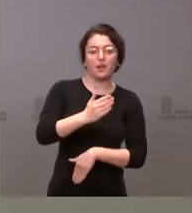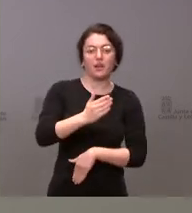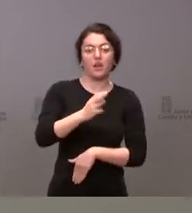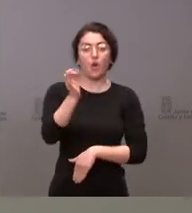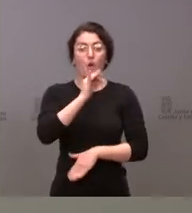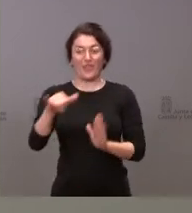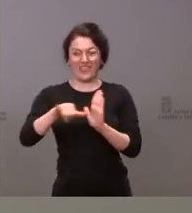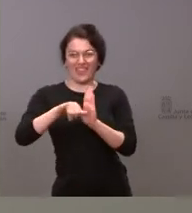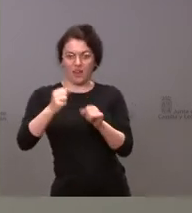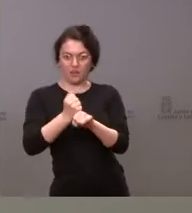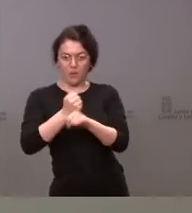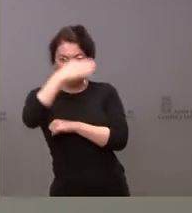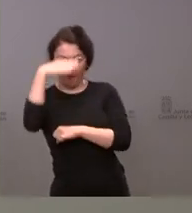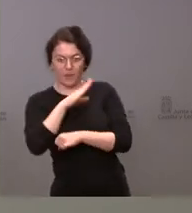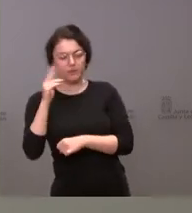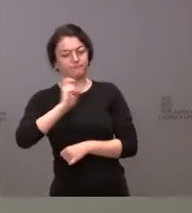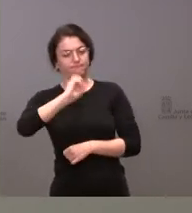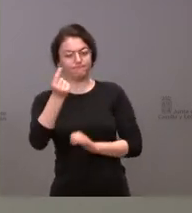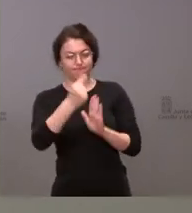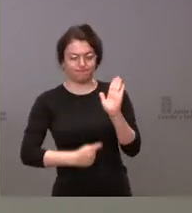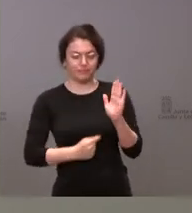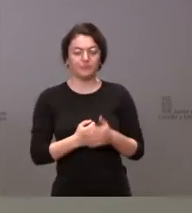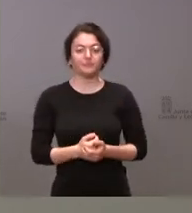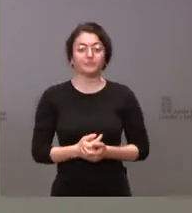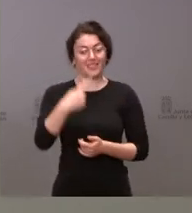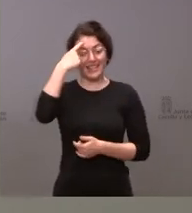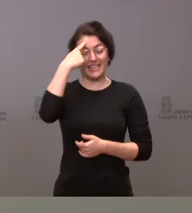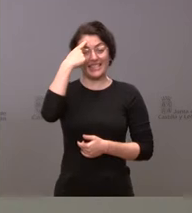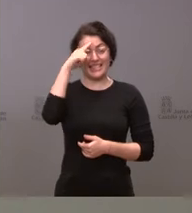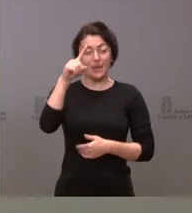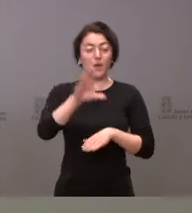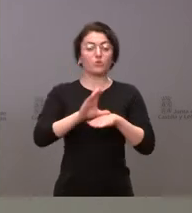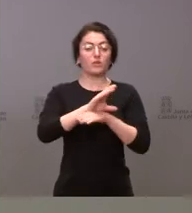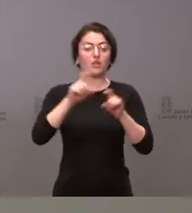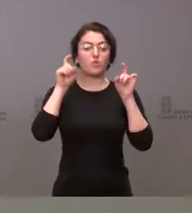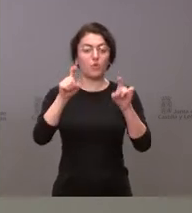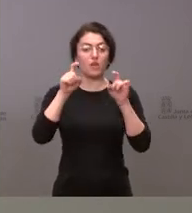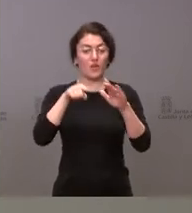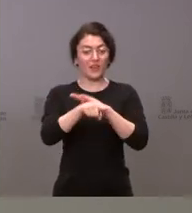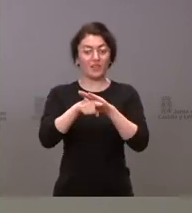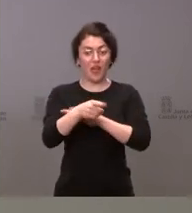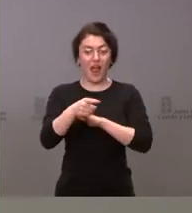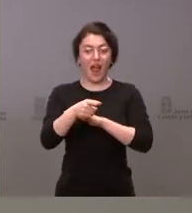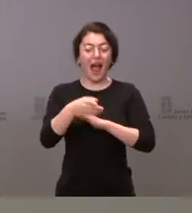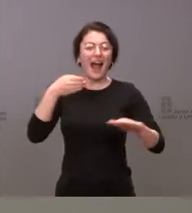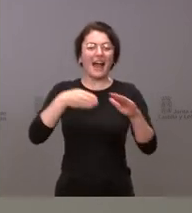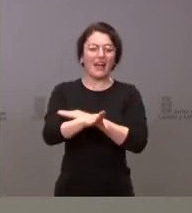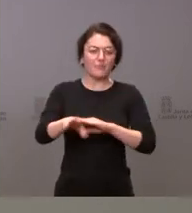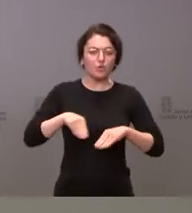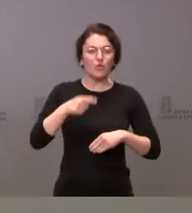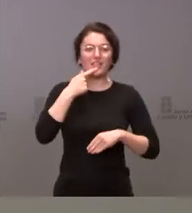de trabajo, entre otras. Como bien saben, la Consejería de Educación gestiona la admisión de los centros de su titularidad.